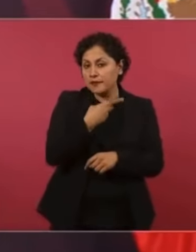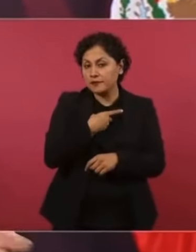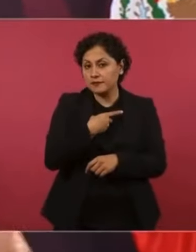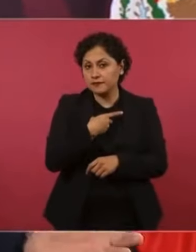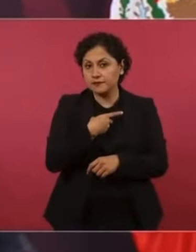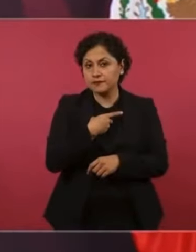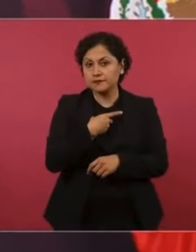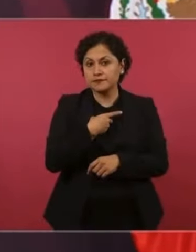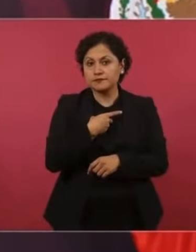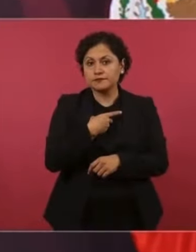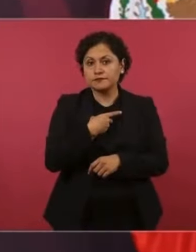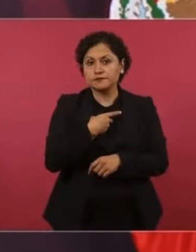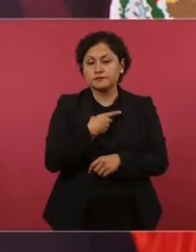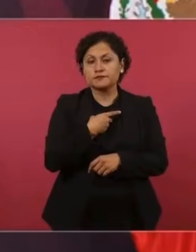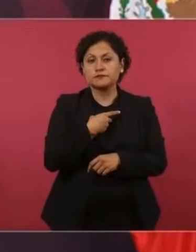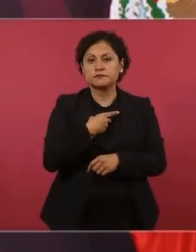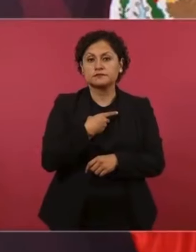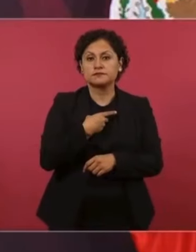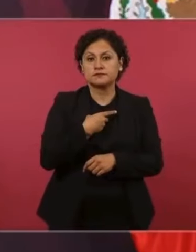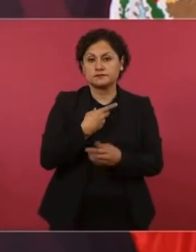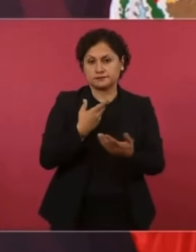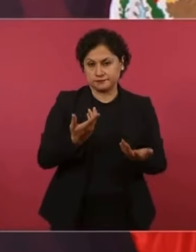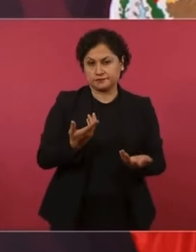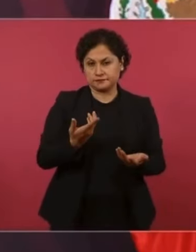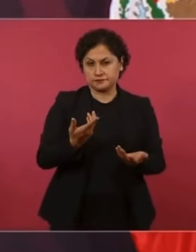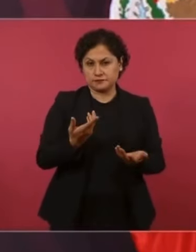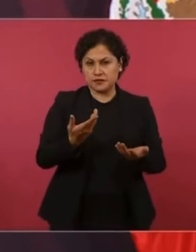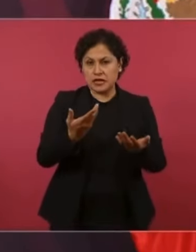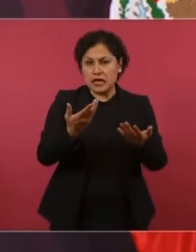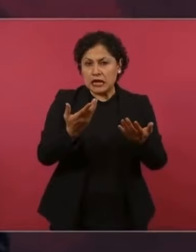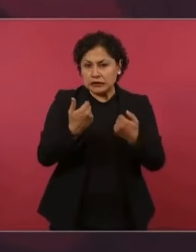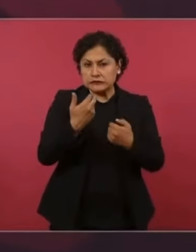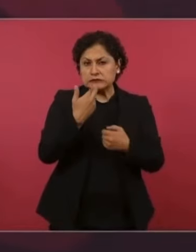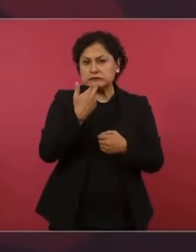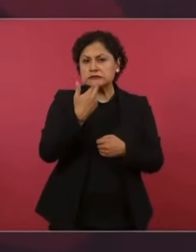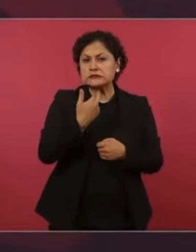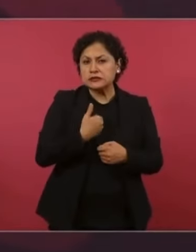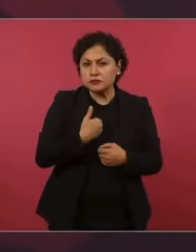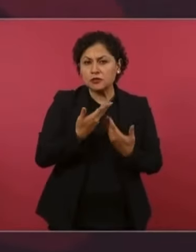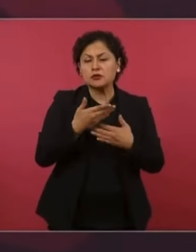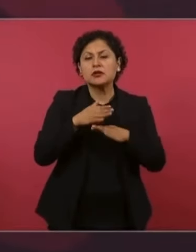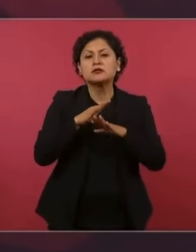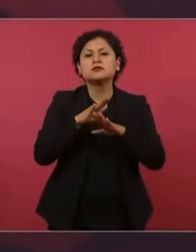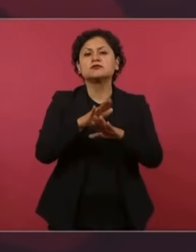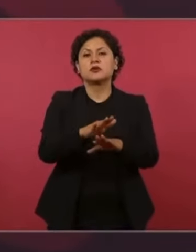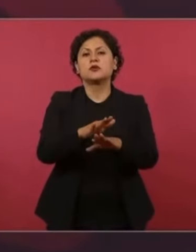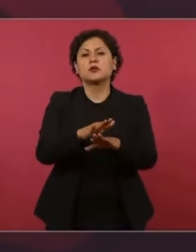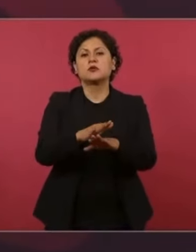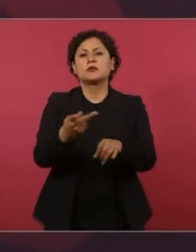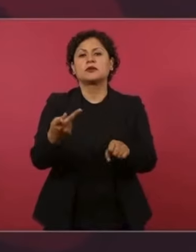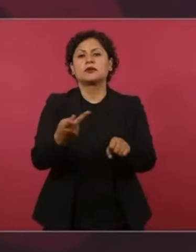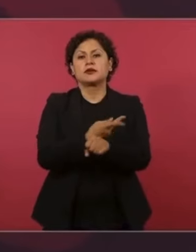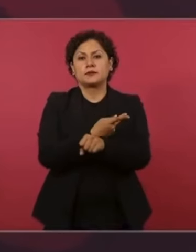responder ante el hecho de los los